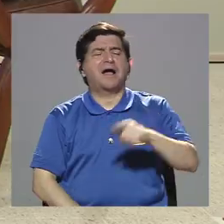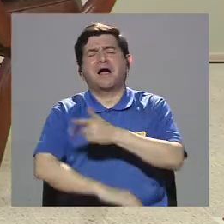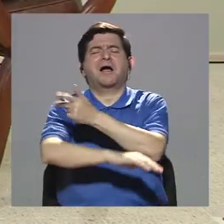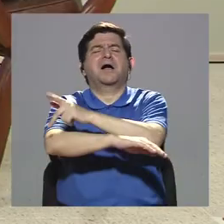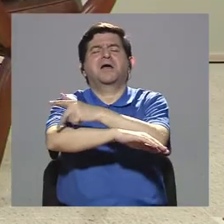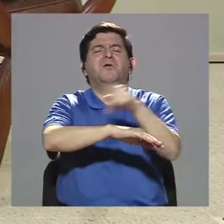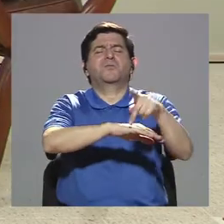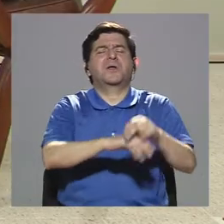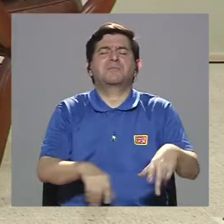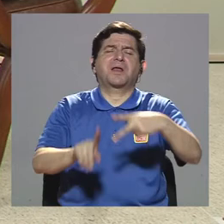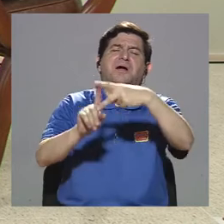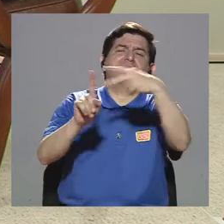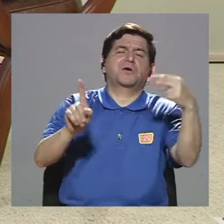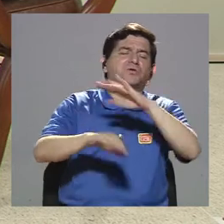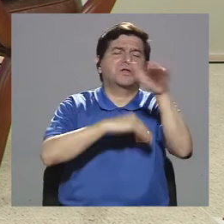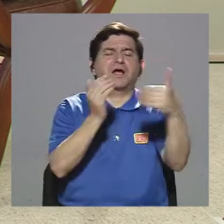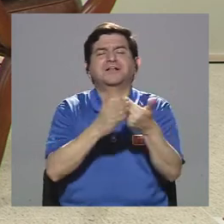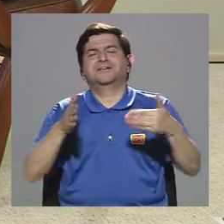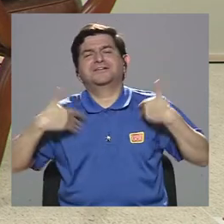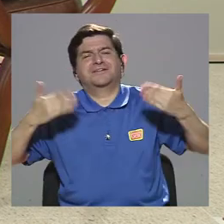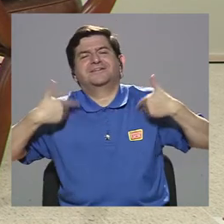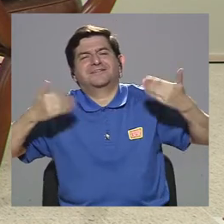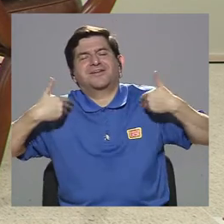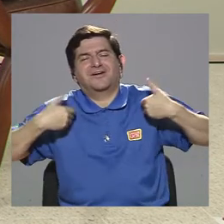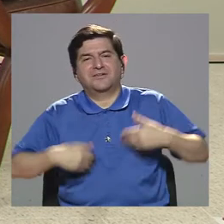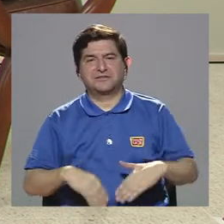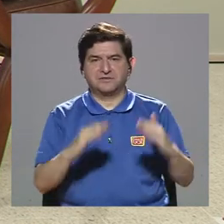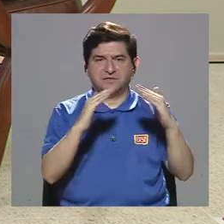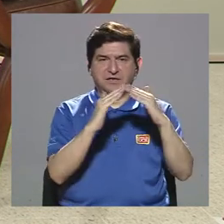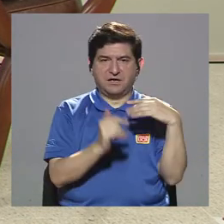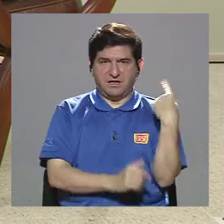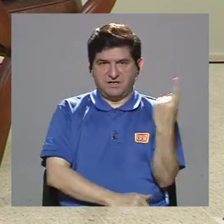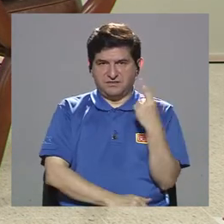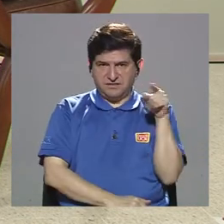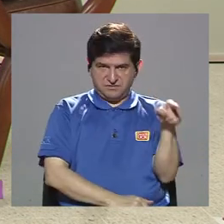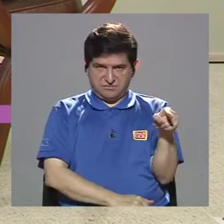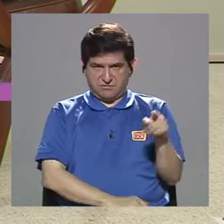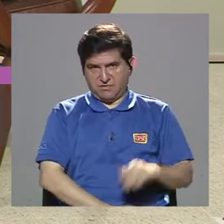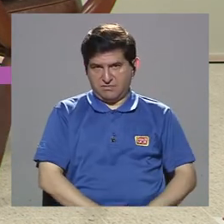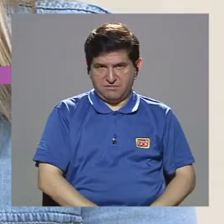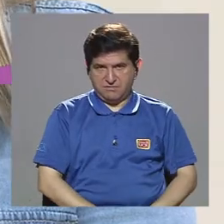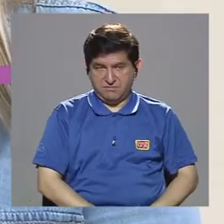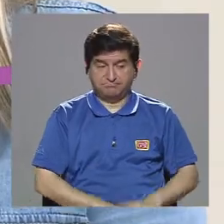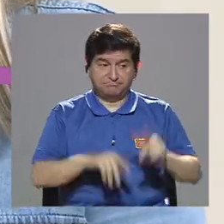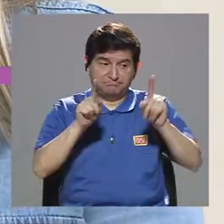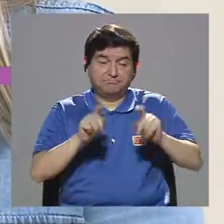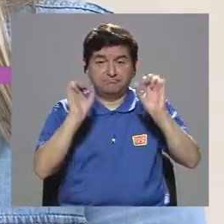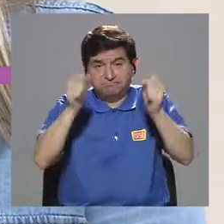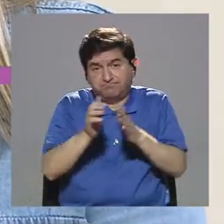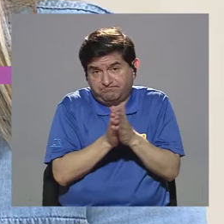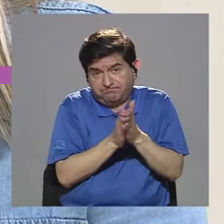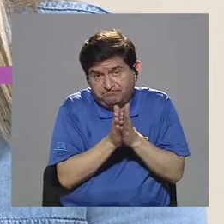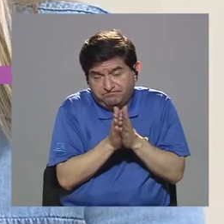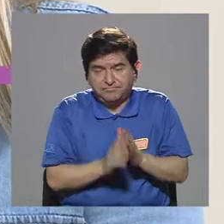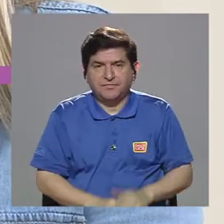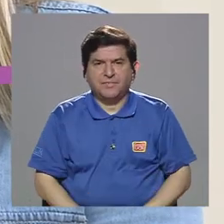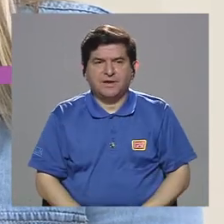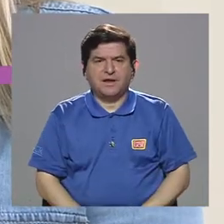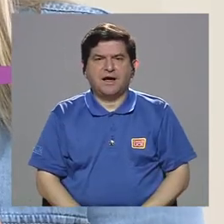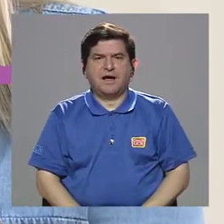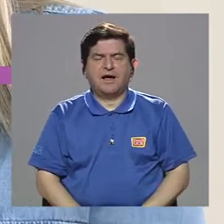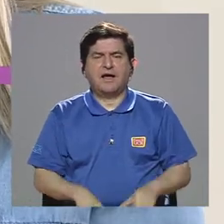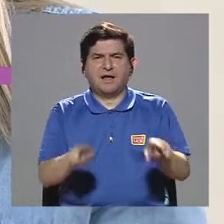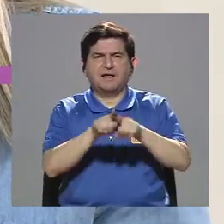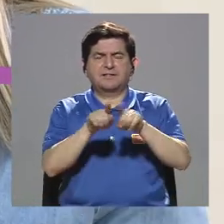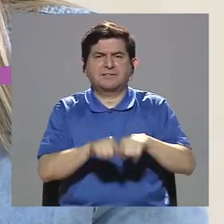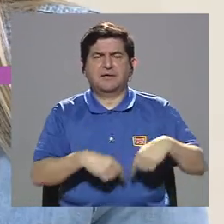hotel tal, todos muy felices y la casa sola, y esto es para que alguien pueda... La insignia de los uniformes,